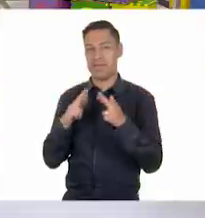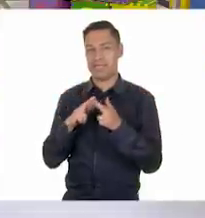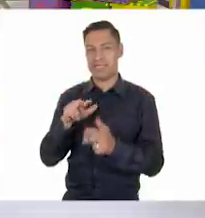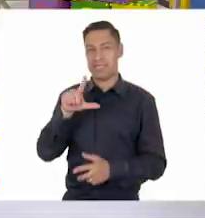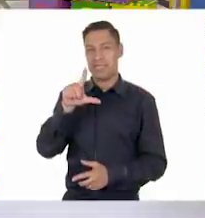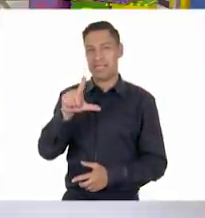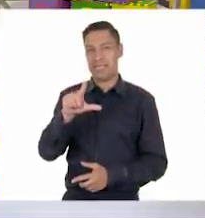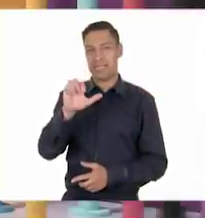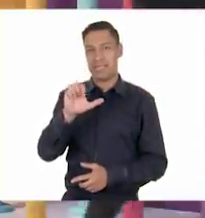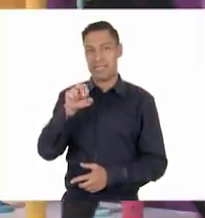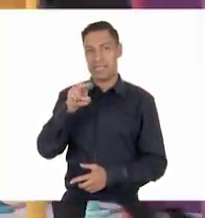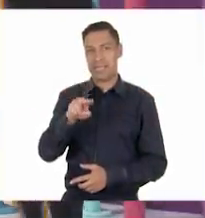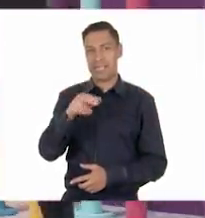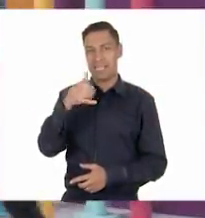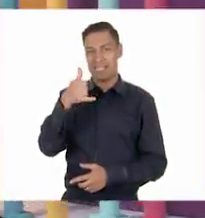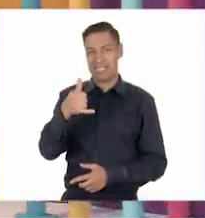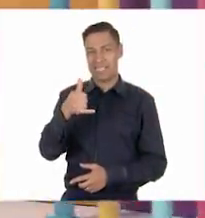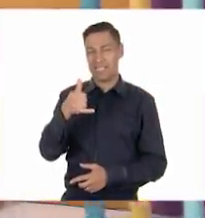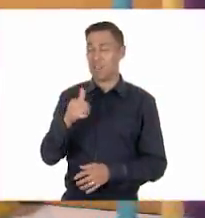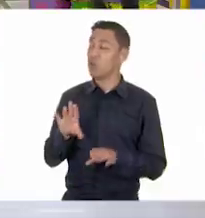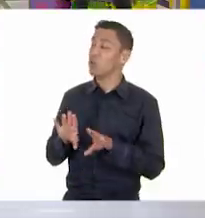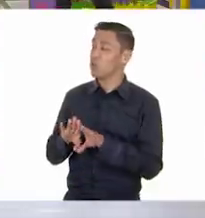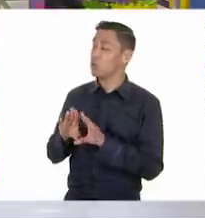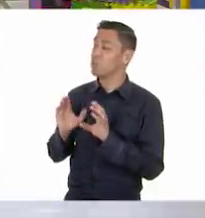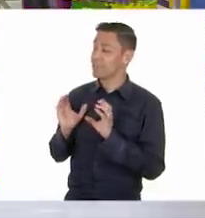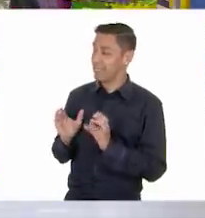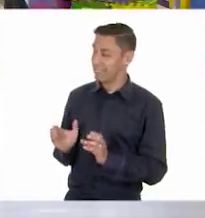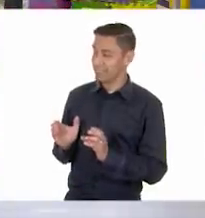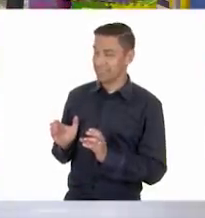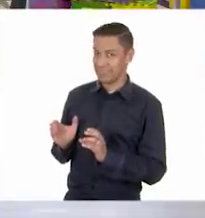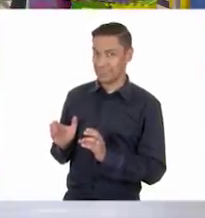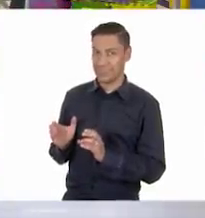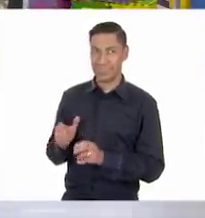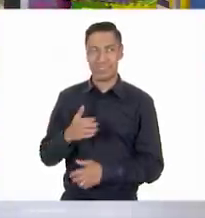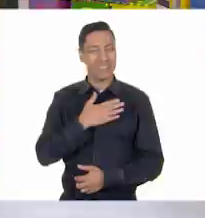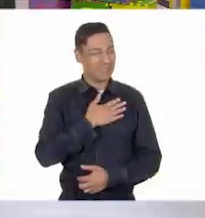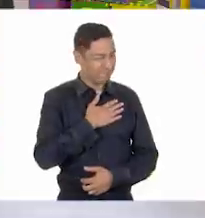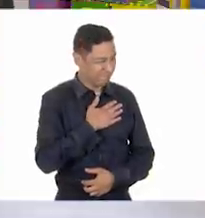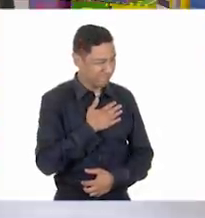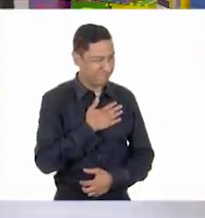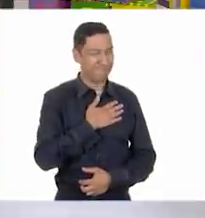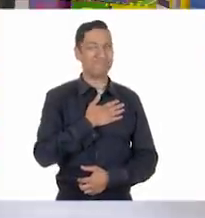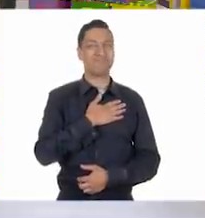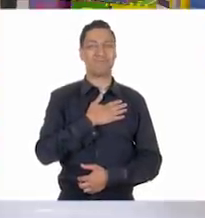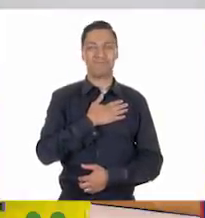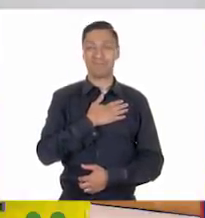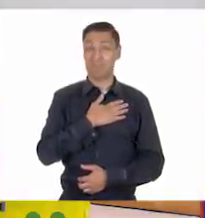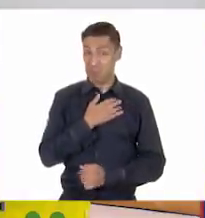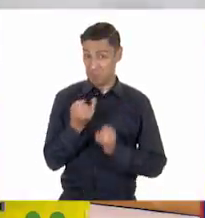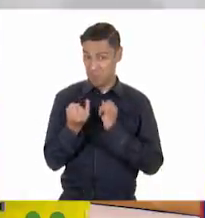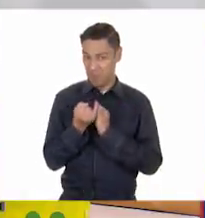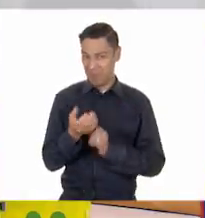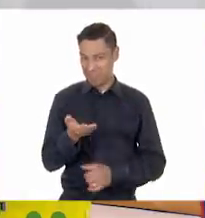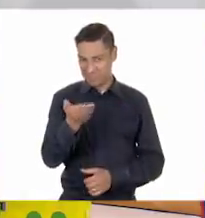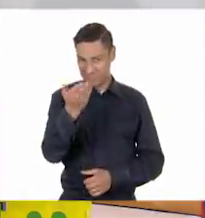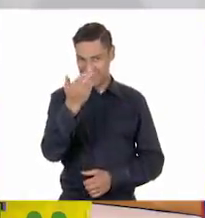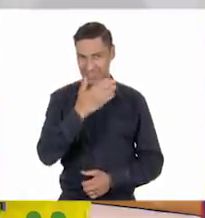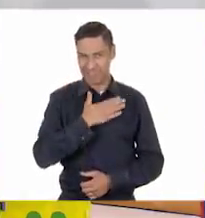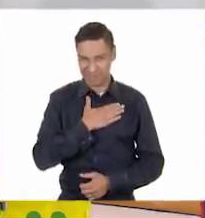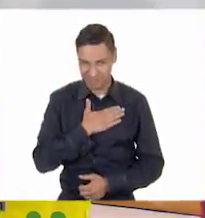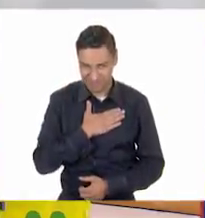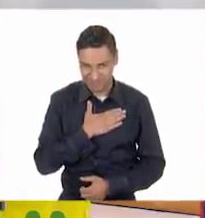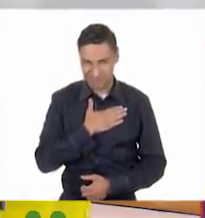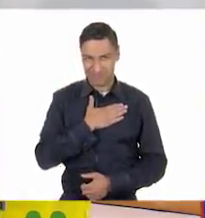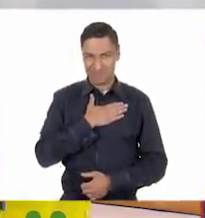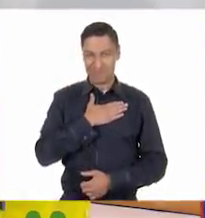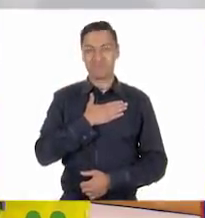¡Hola, maestra! ¿Cómo estás? ¡Hola, Oscar! ¡Hola! ¿Cómo estás, maestra? Nos saludamos tú y yo. Y también vamos a saludar a todas las